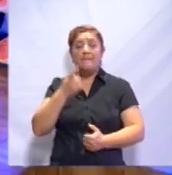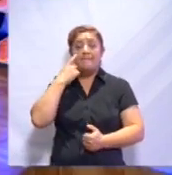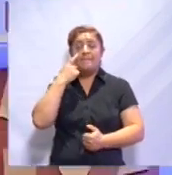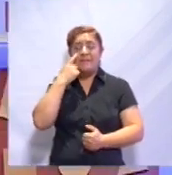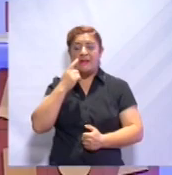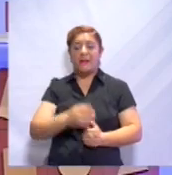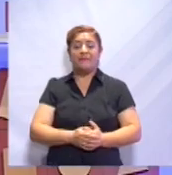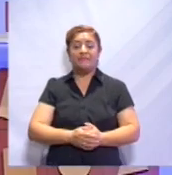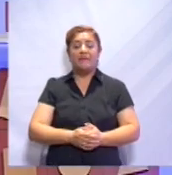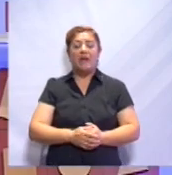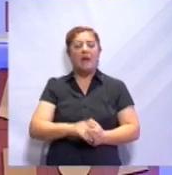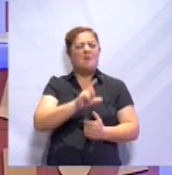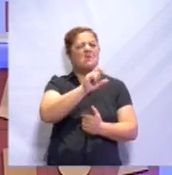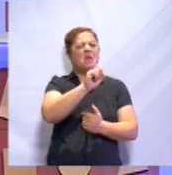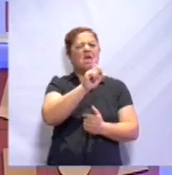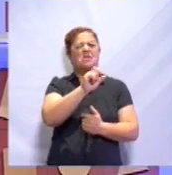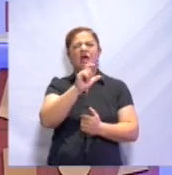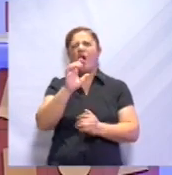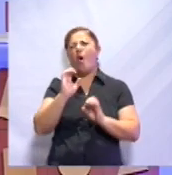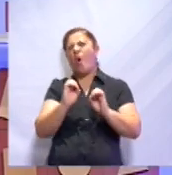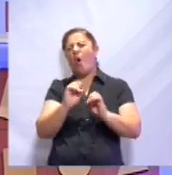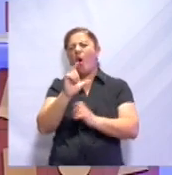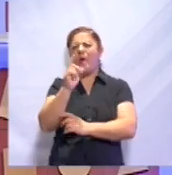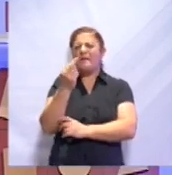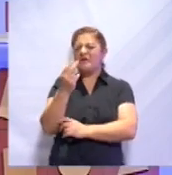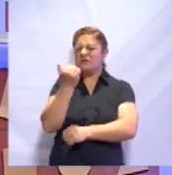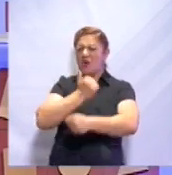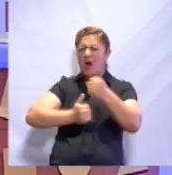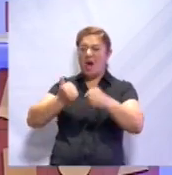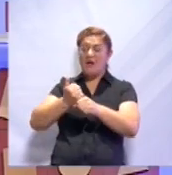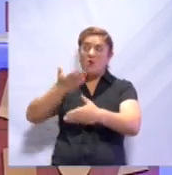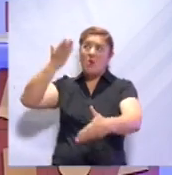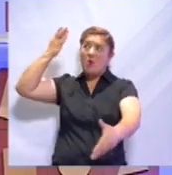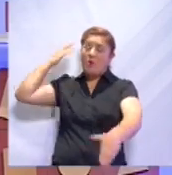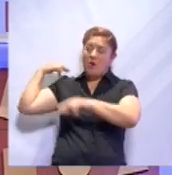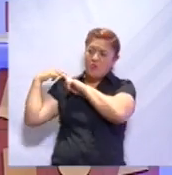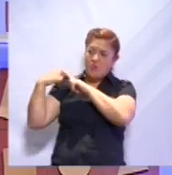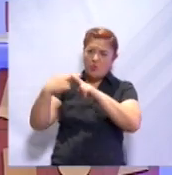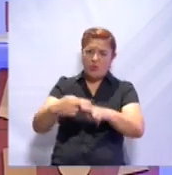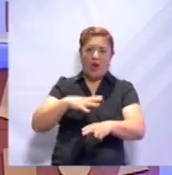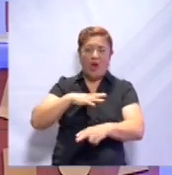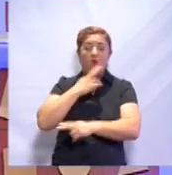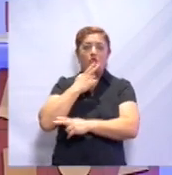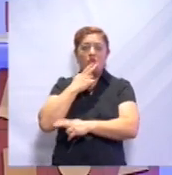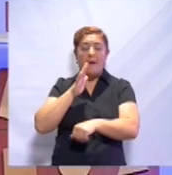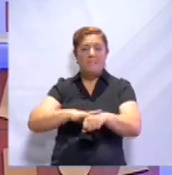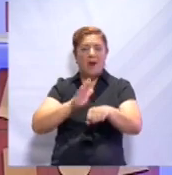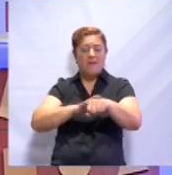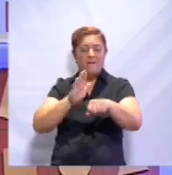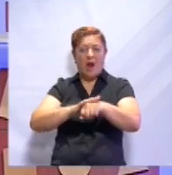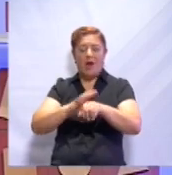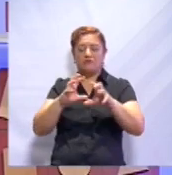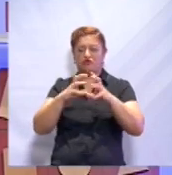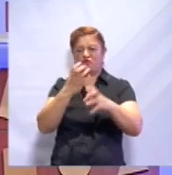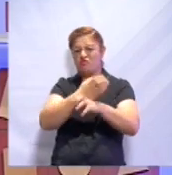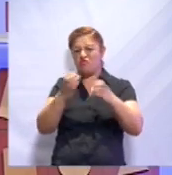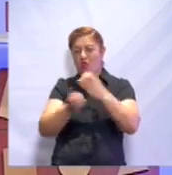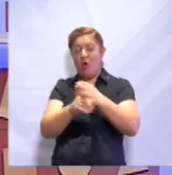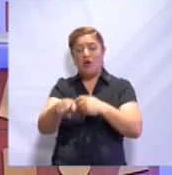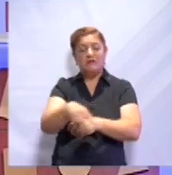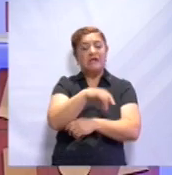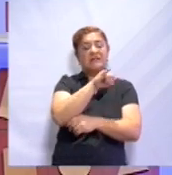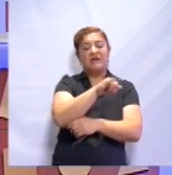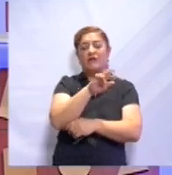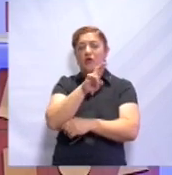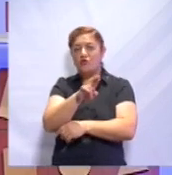últimos 20, 25 años se han ocupado nuevas tecnologías, nuevos aparatos, como el infrarrojo, el ultrasonido. De hecho, no hace